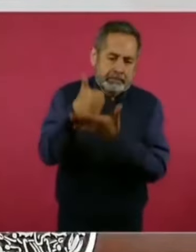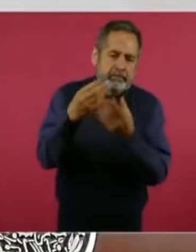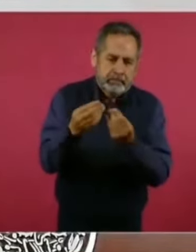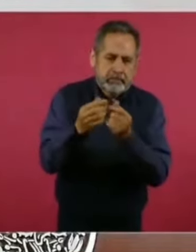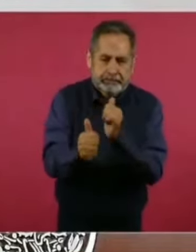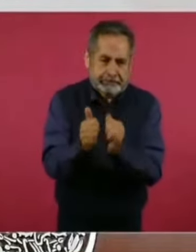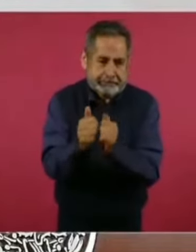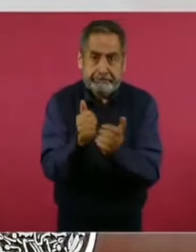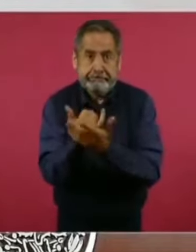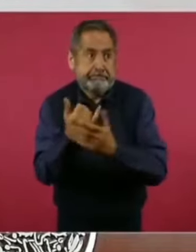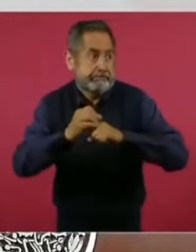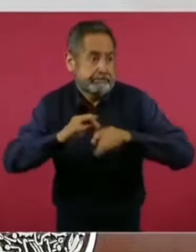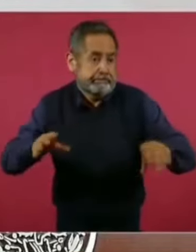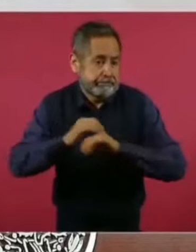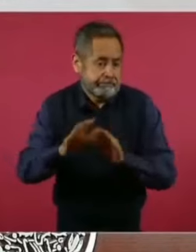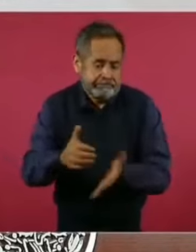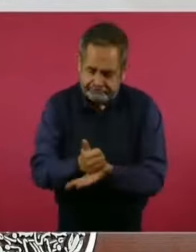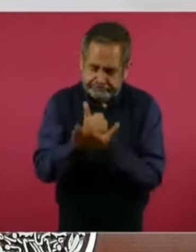mucho.